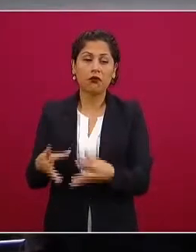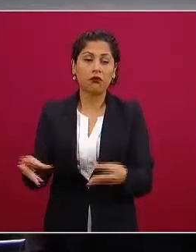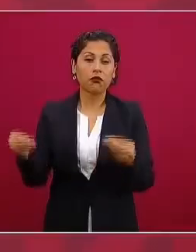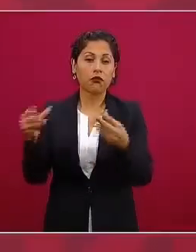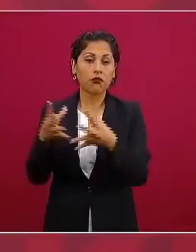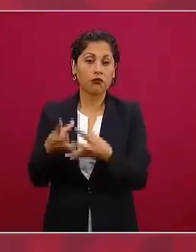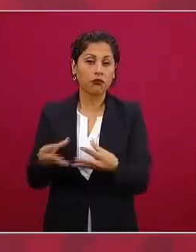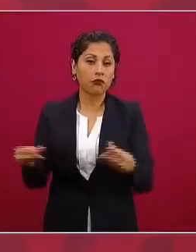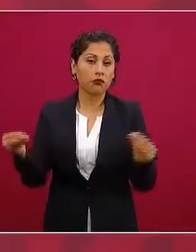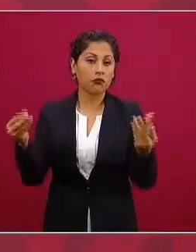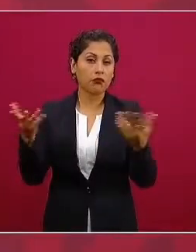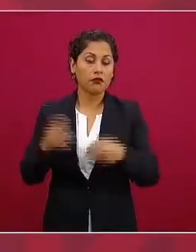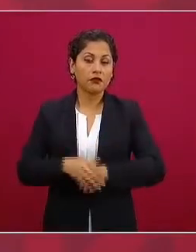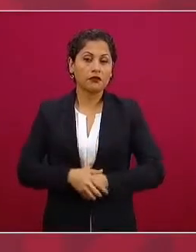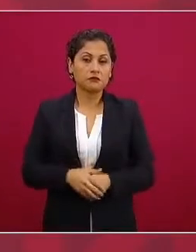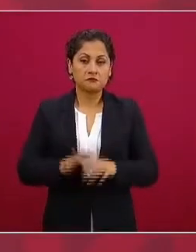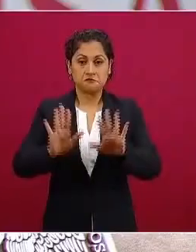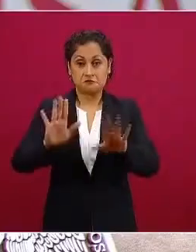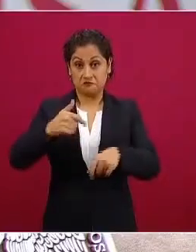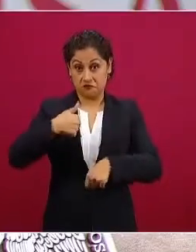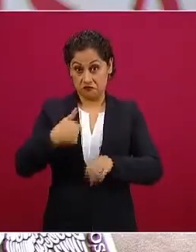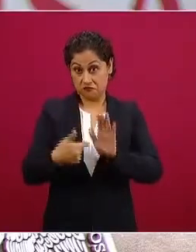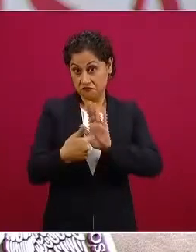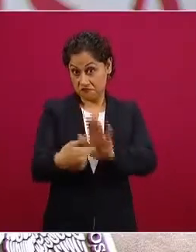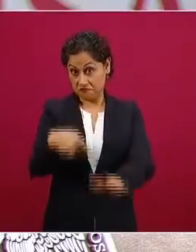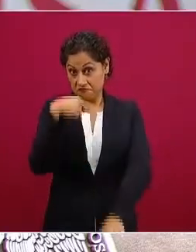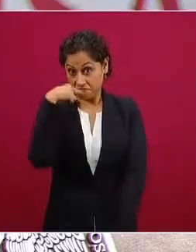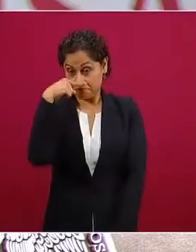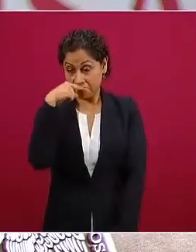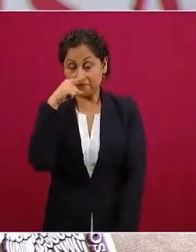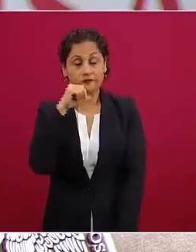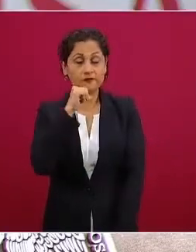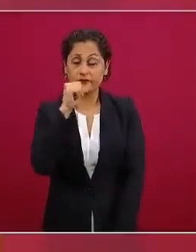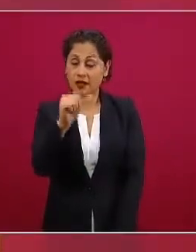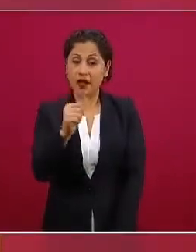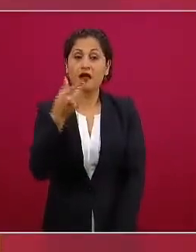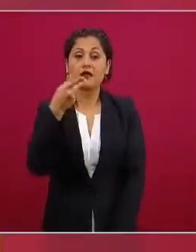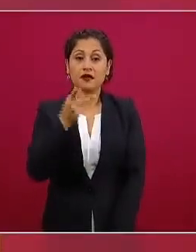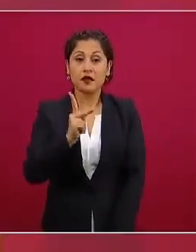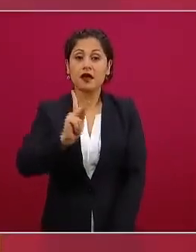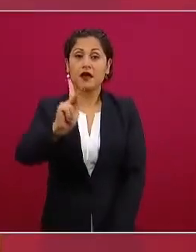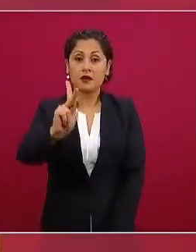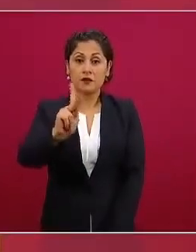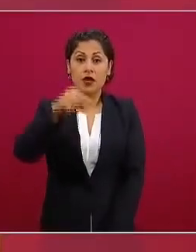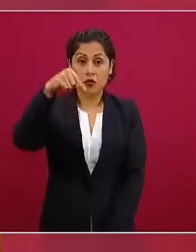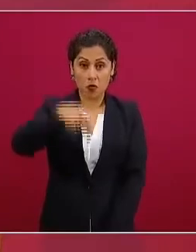este no es para presumir pero nos ven aquí bastante